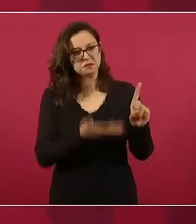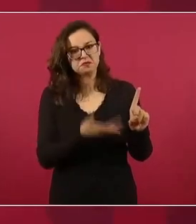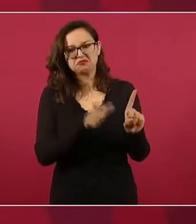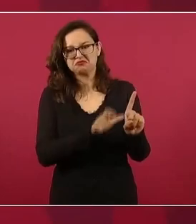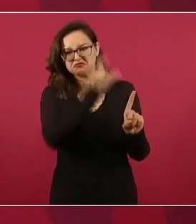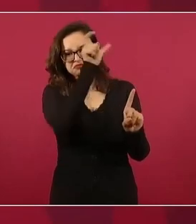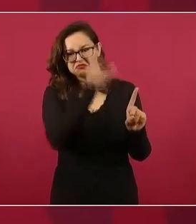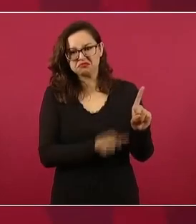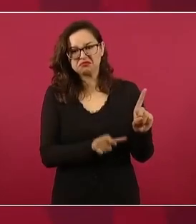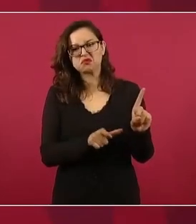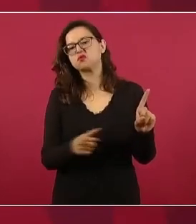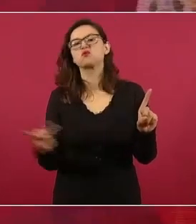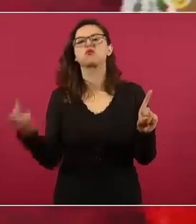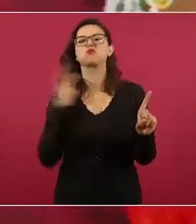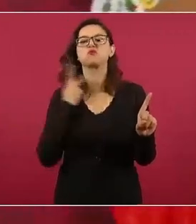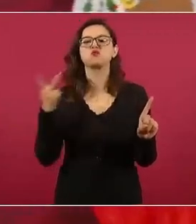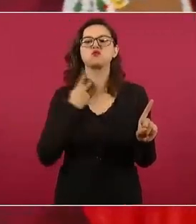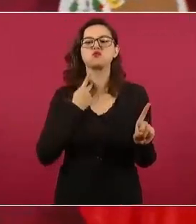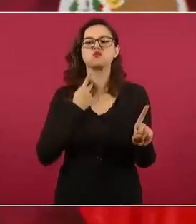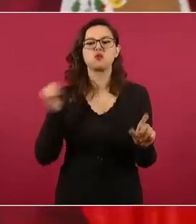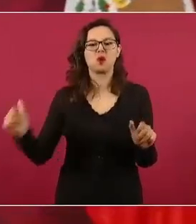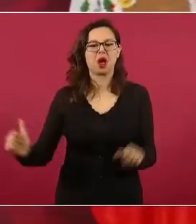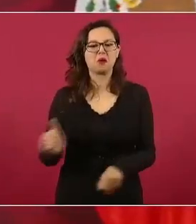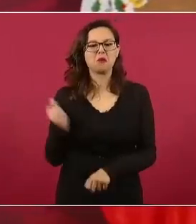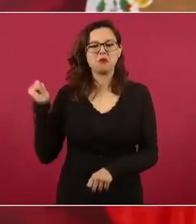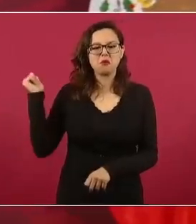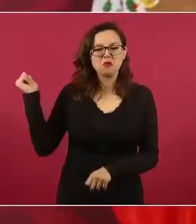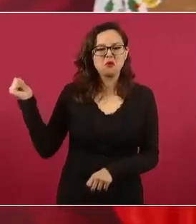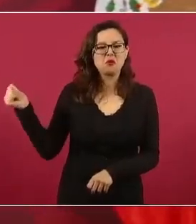un político oportunista